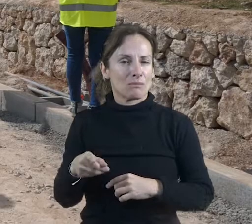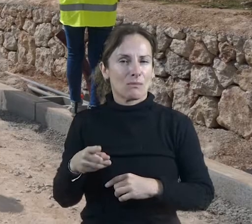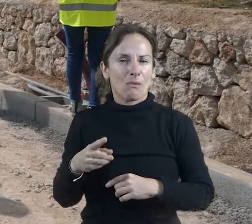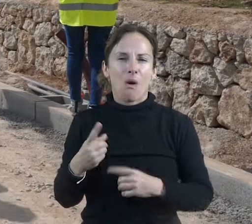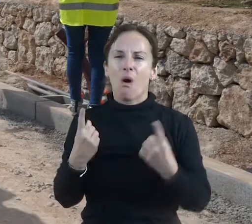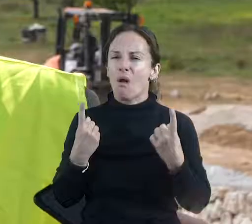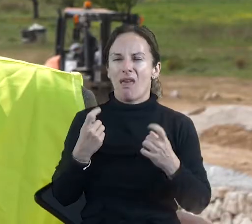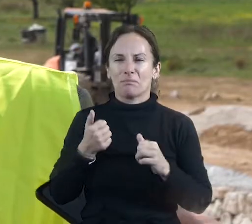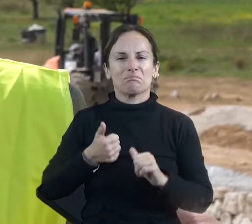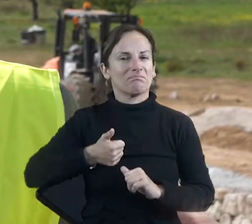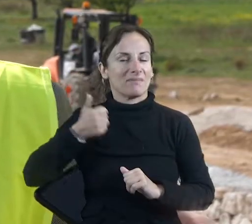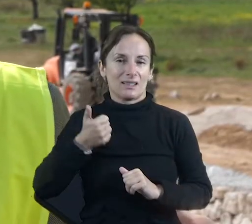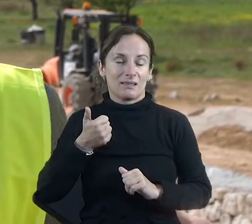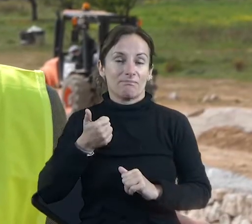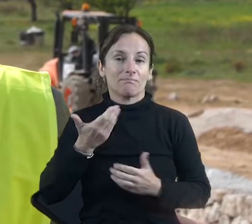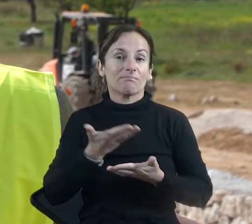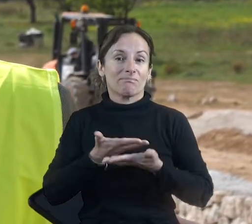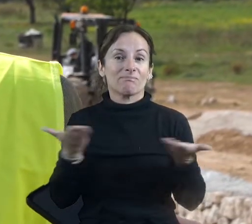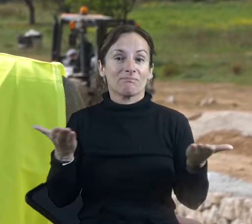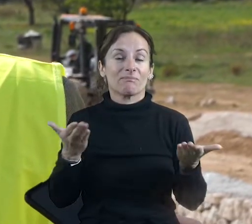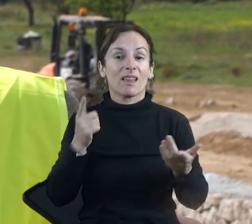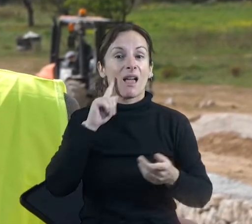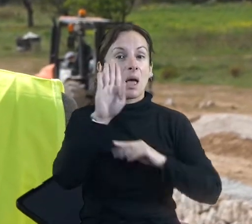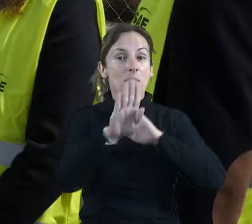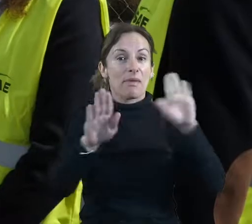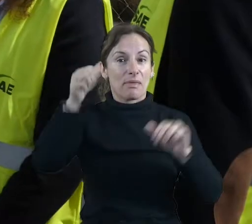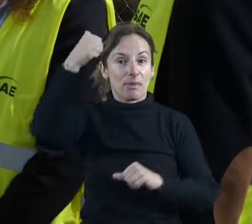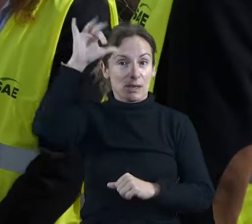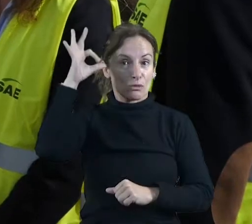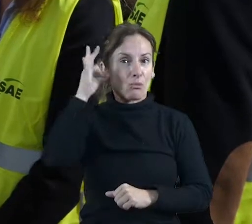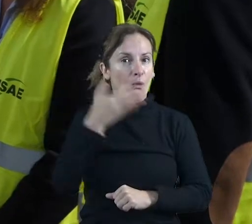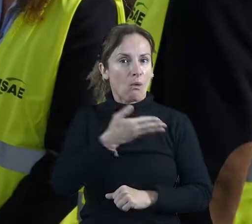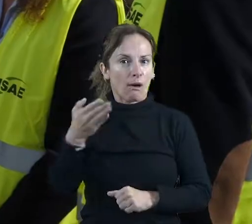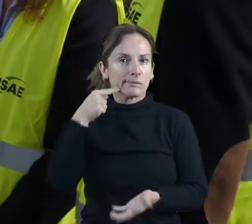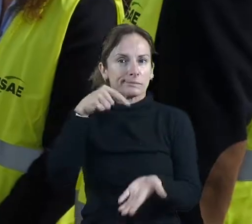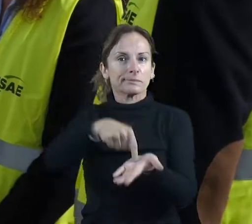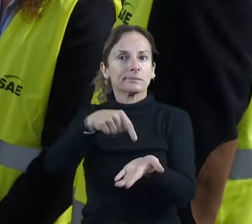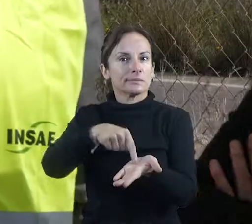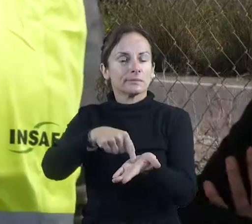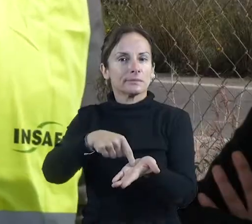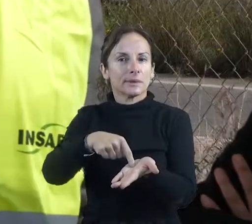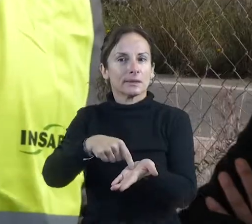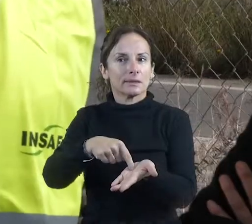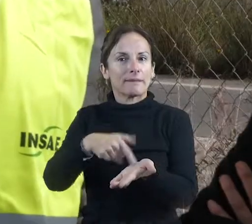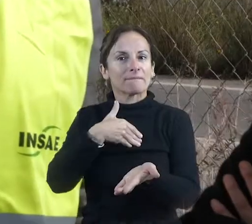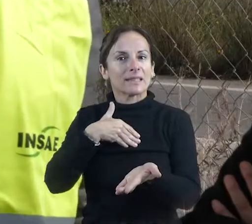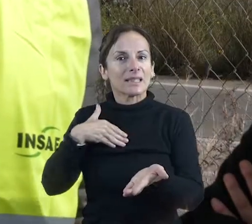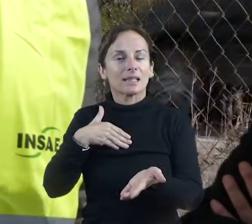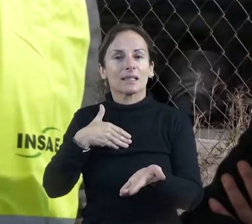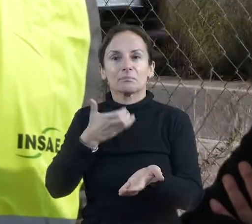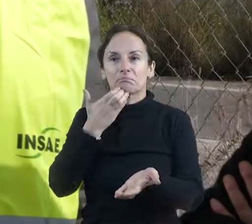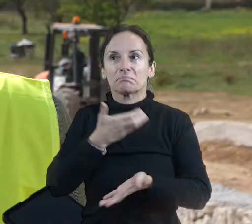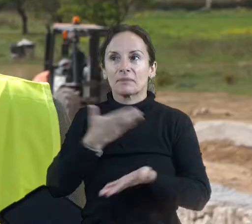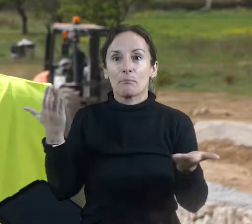Són estos los proyectos que muchas veces más necesarios se hacen para la ciudad. Los vecinos y vecinas